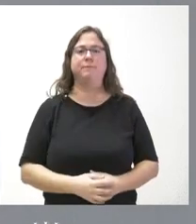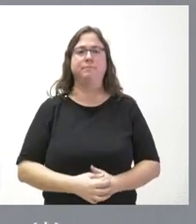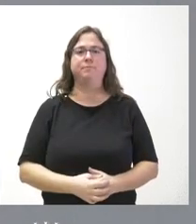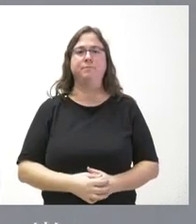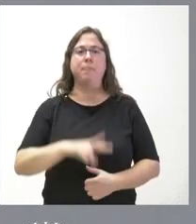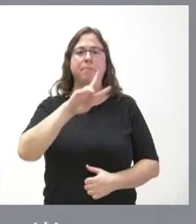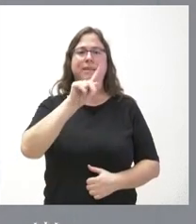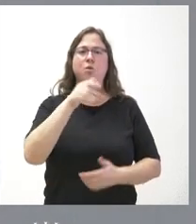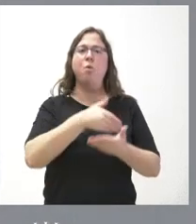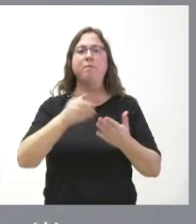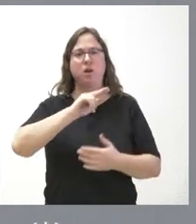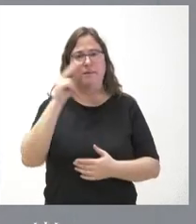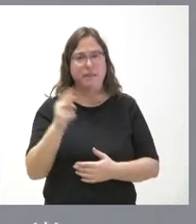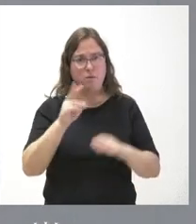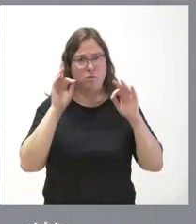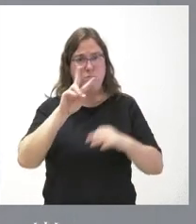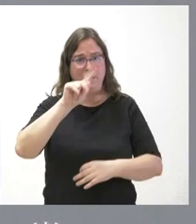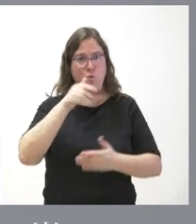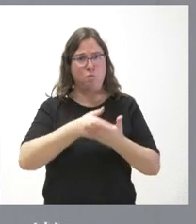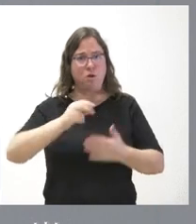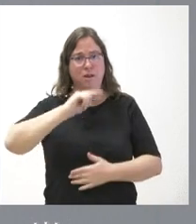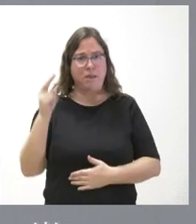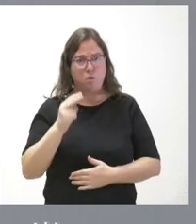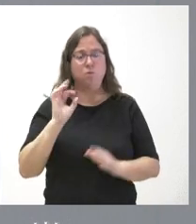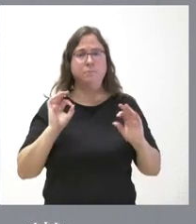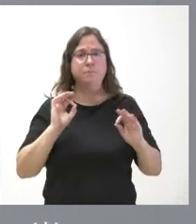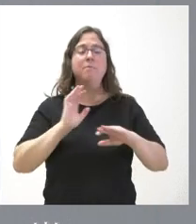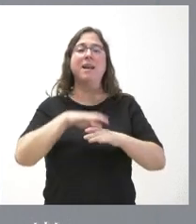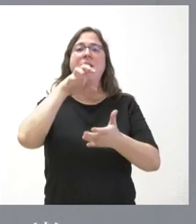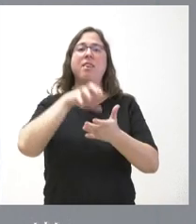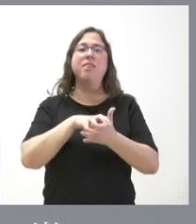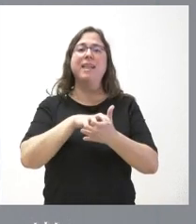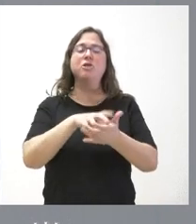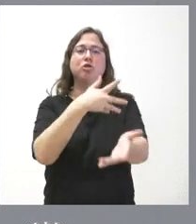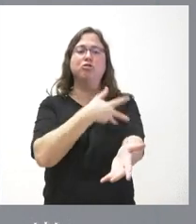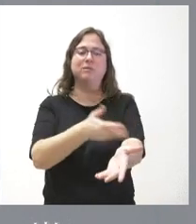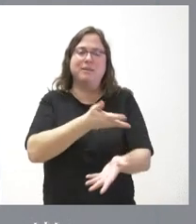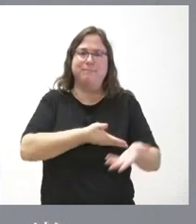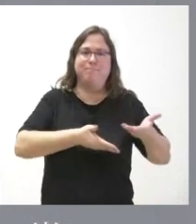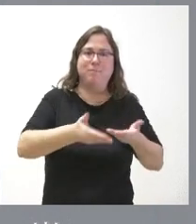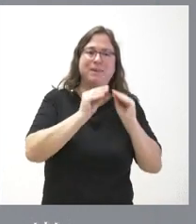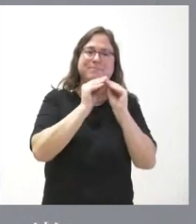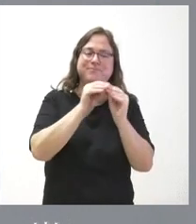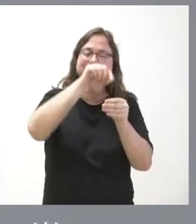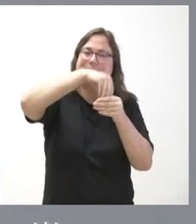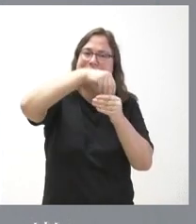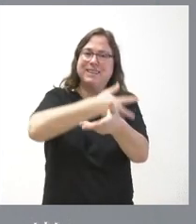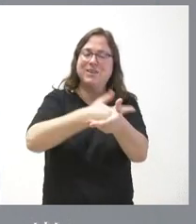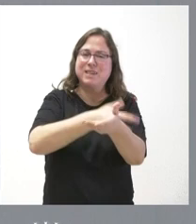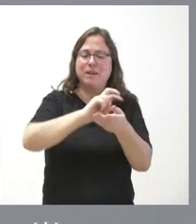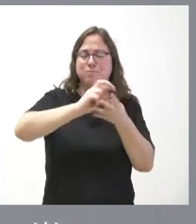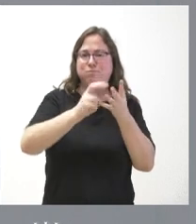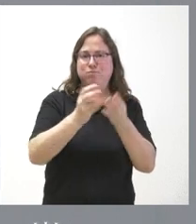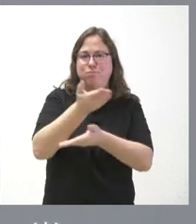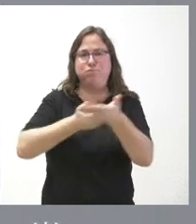21 millones de euros para el centro de moterapia y de moderación para el suministro de componentes sanguíneos, hemoderivados y otros